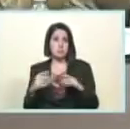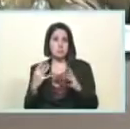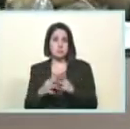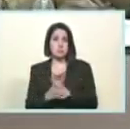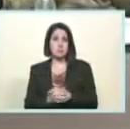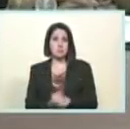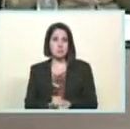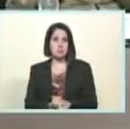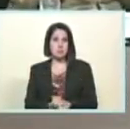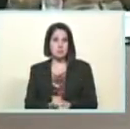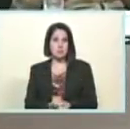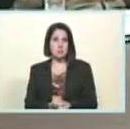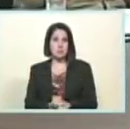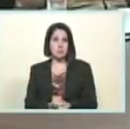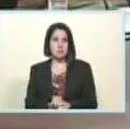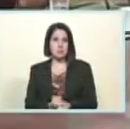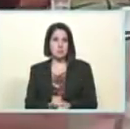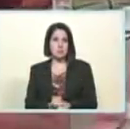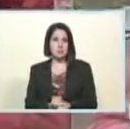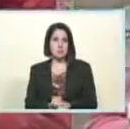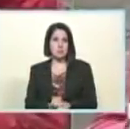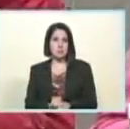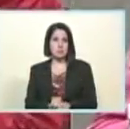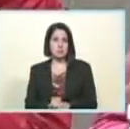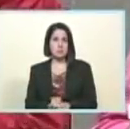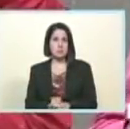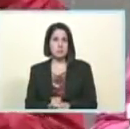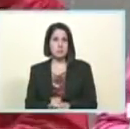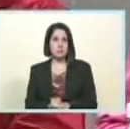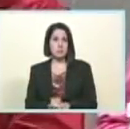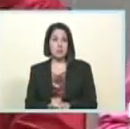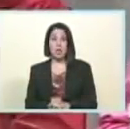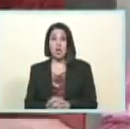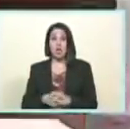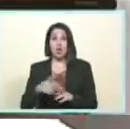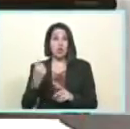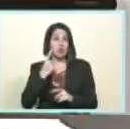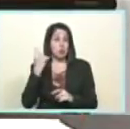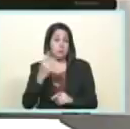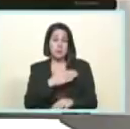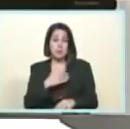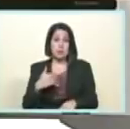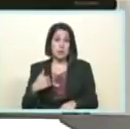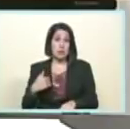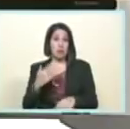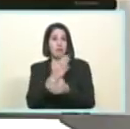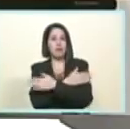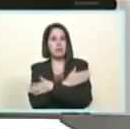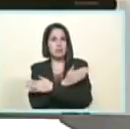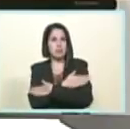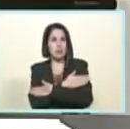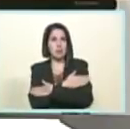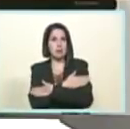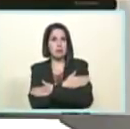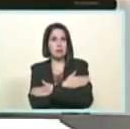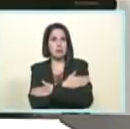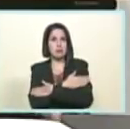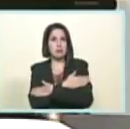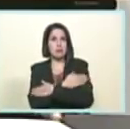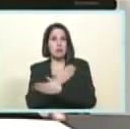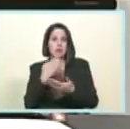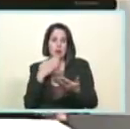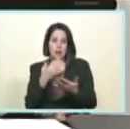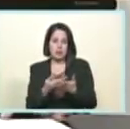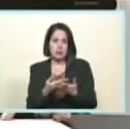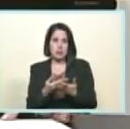y luego desde que dirigió el comando de campaña que llevó la elección del 14 de abril